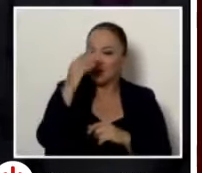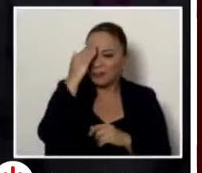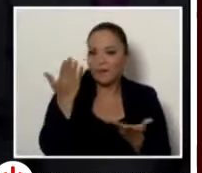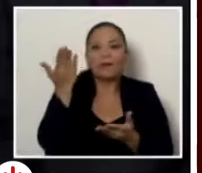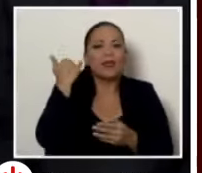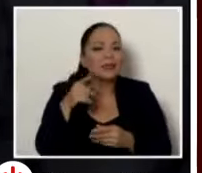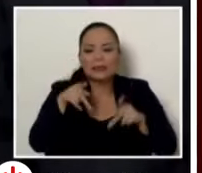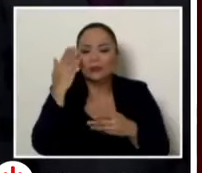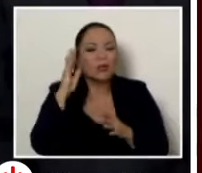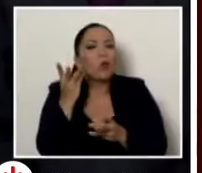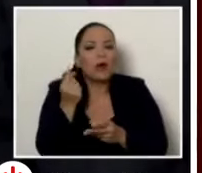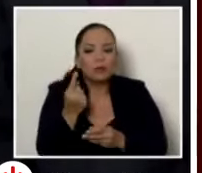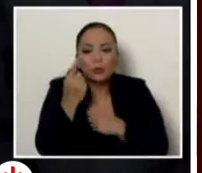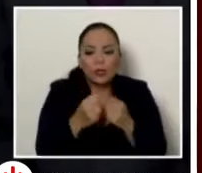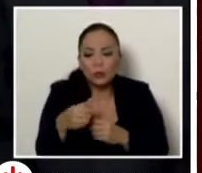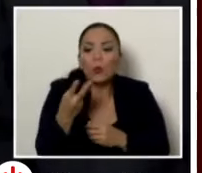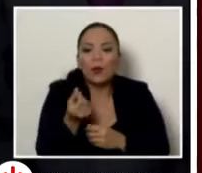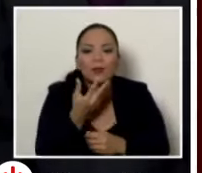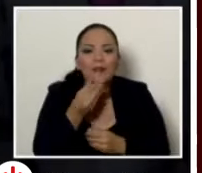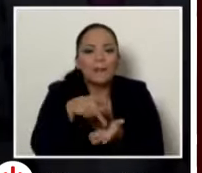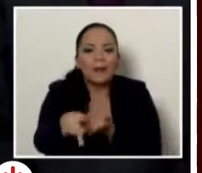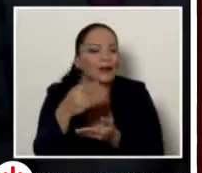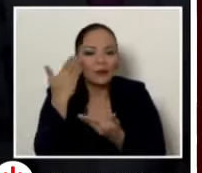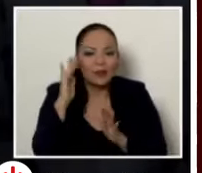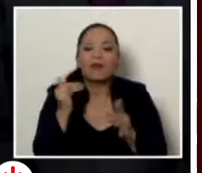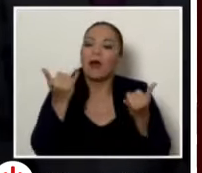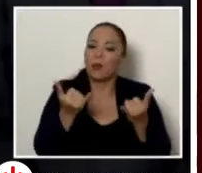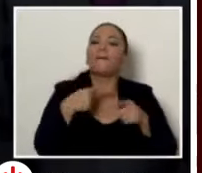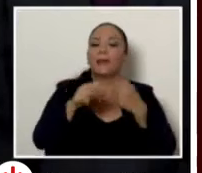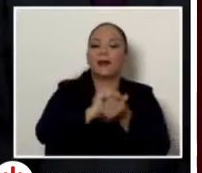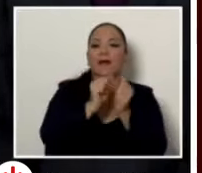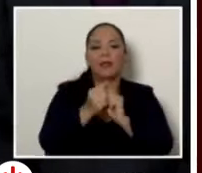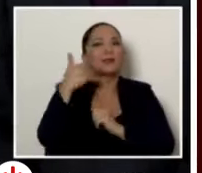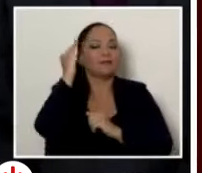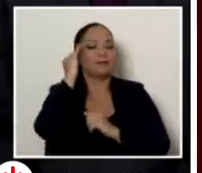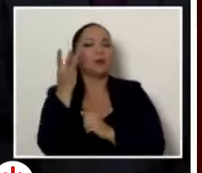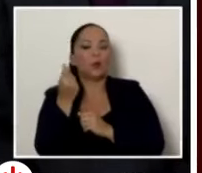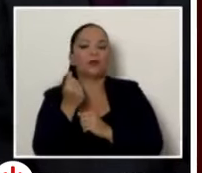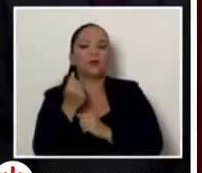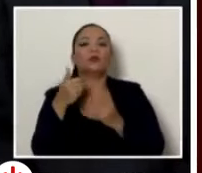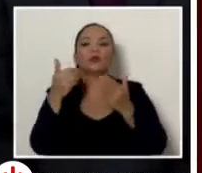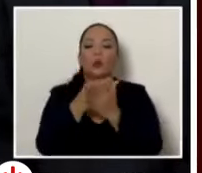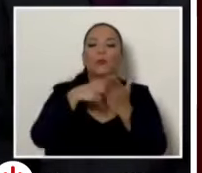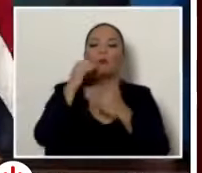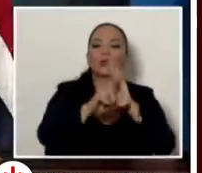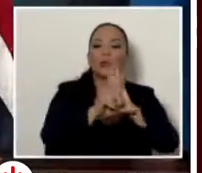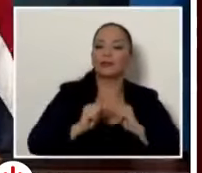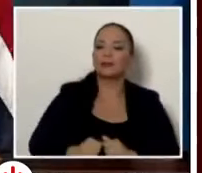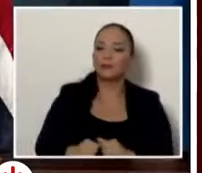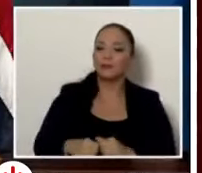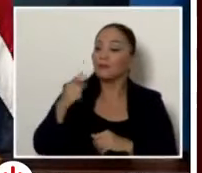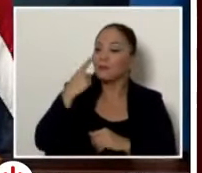cuánto iba a tener que pagar de marchamo cada uno de los años, porque no tenían certeza. Eso va a cambiar sensiblemente con el nuevo proyecto de ley. 92